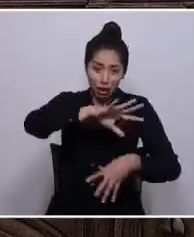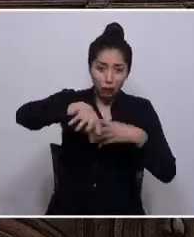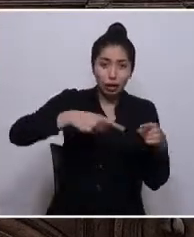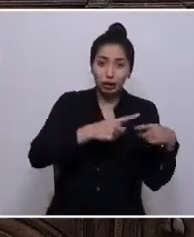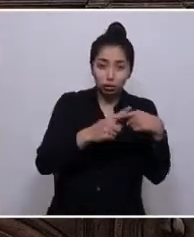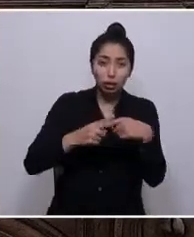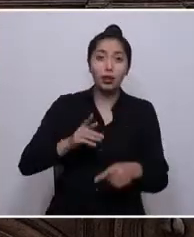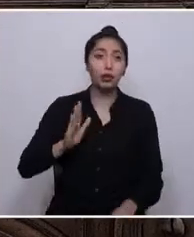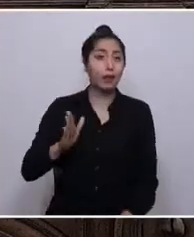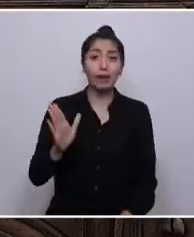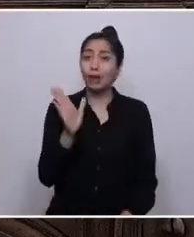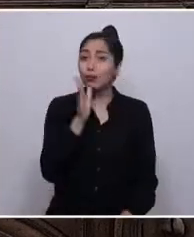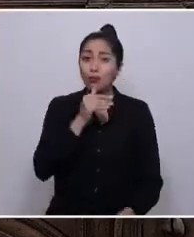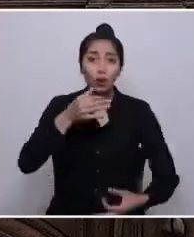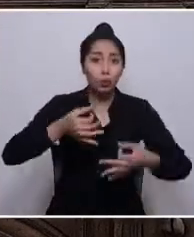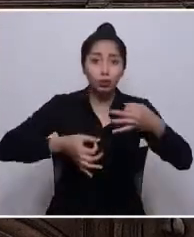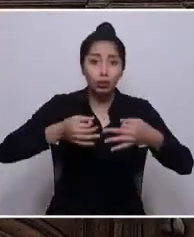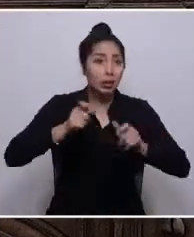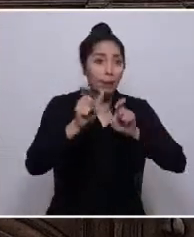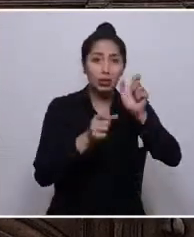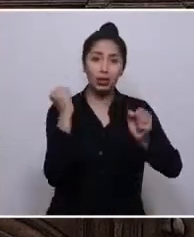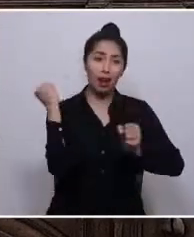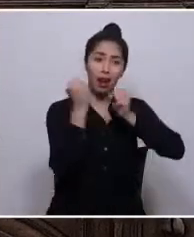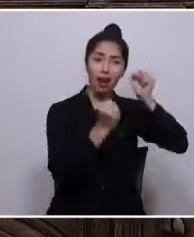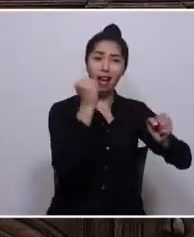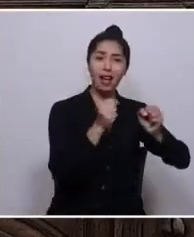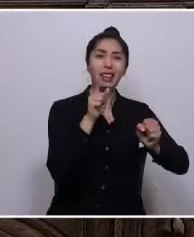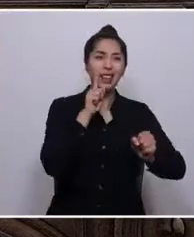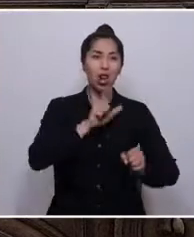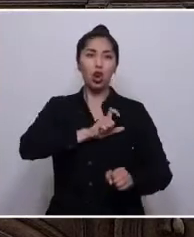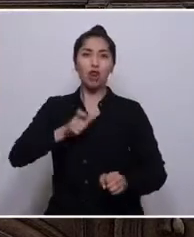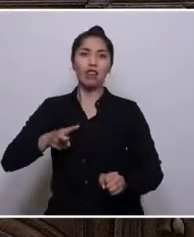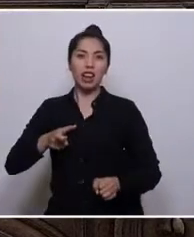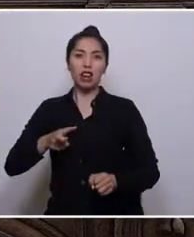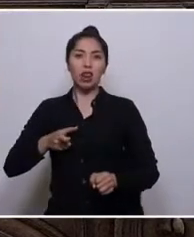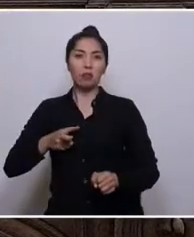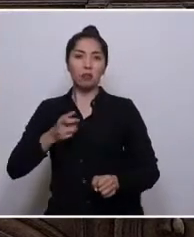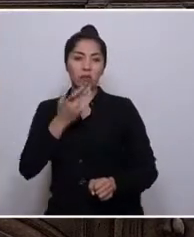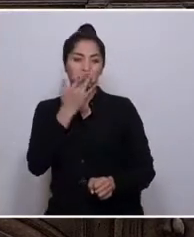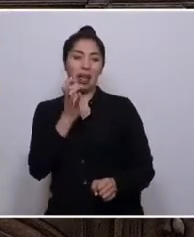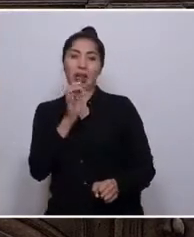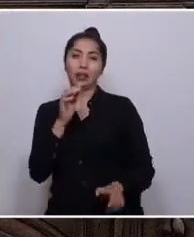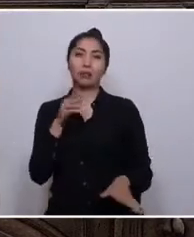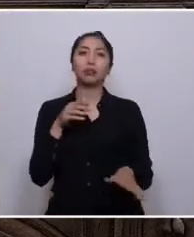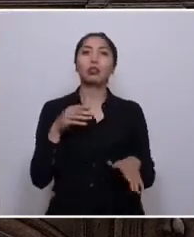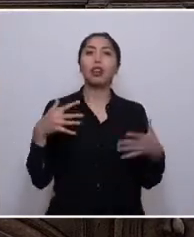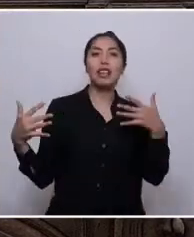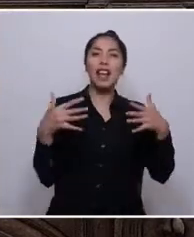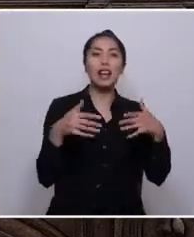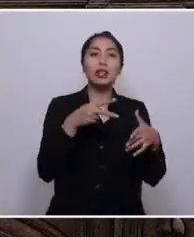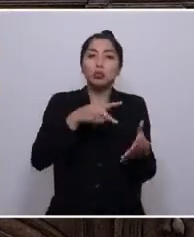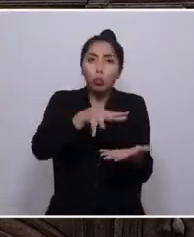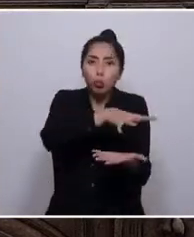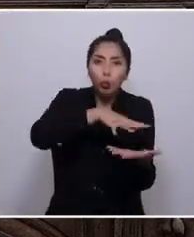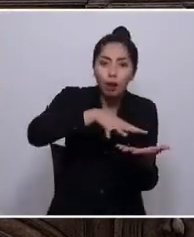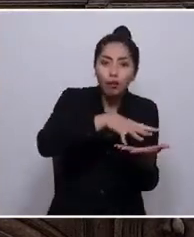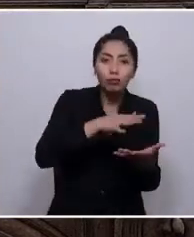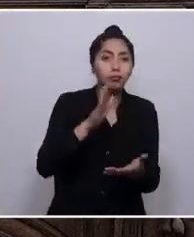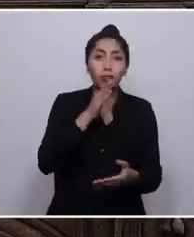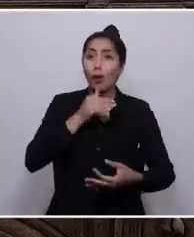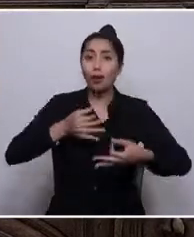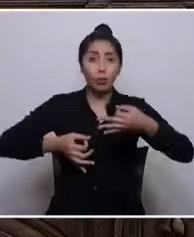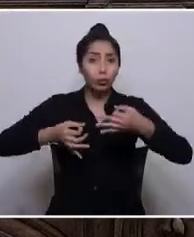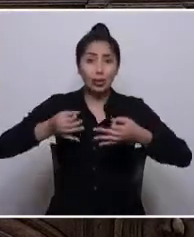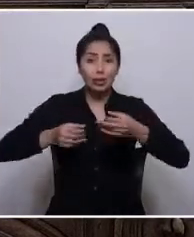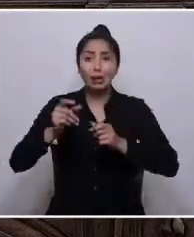para los y las asesinadas por este gobierno criminal que le declaró la guerra a su pueblo. Tampoco justicia y reparación para los cientos de